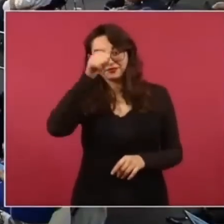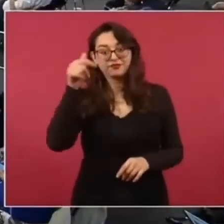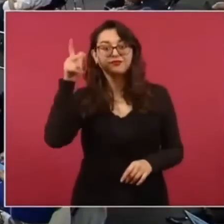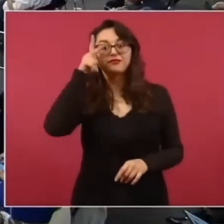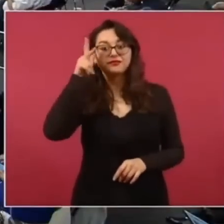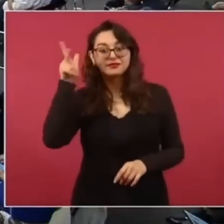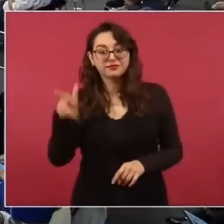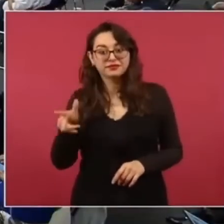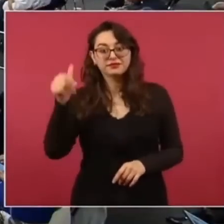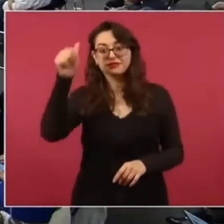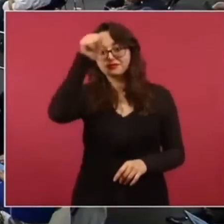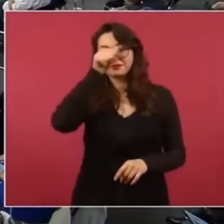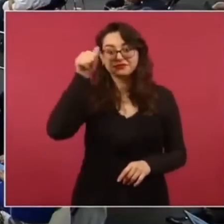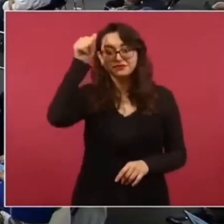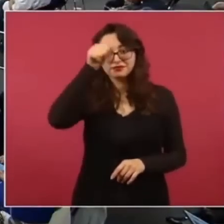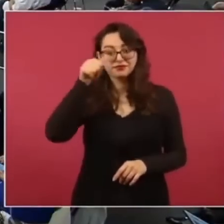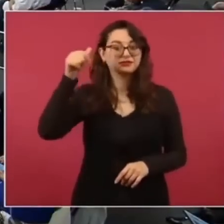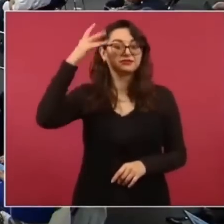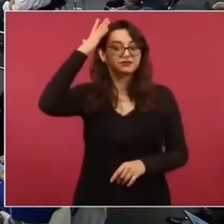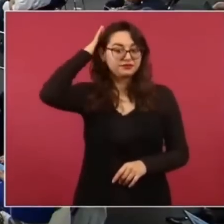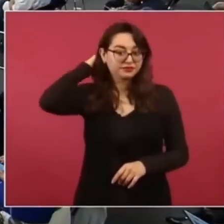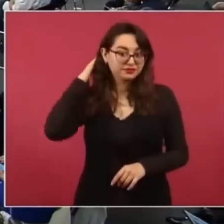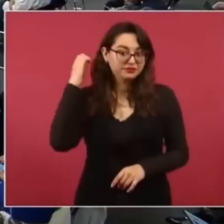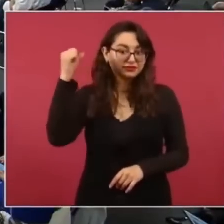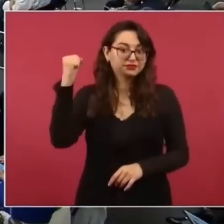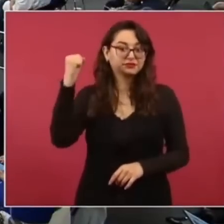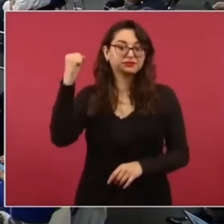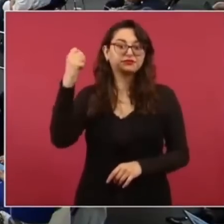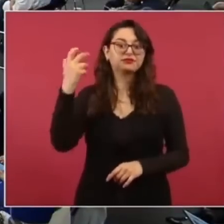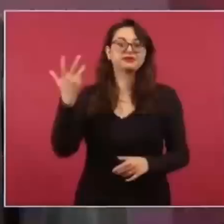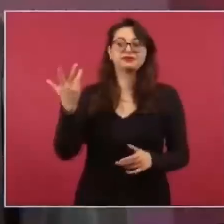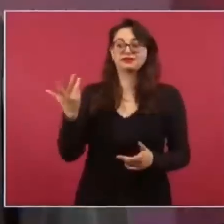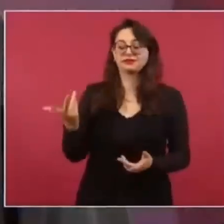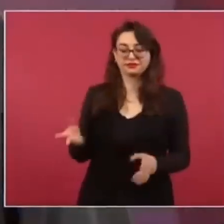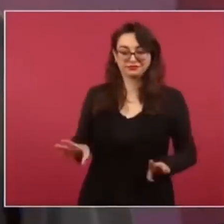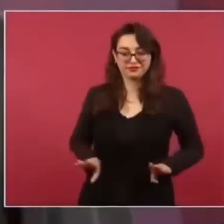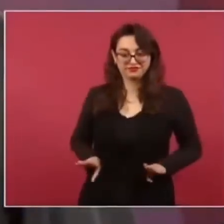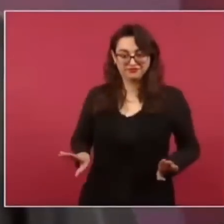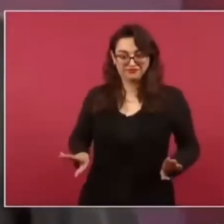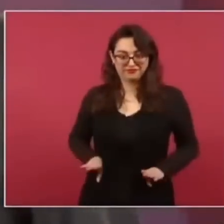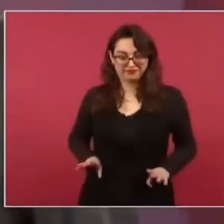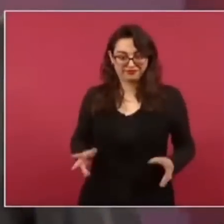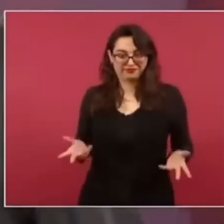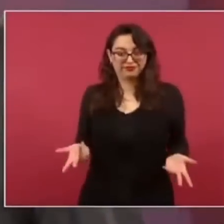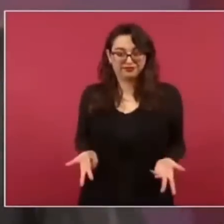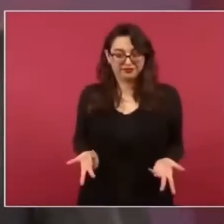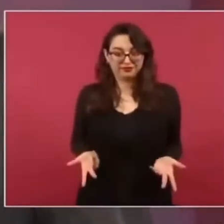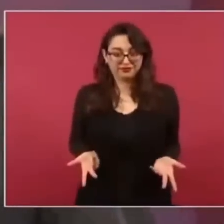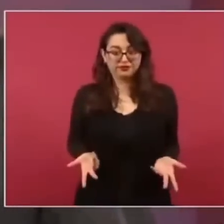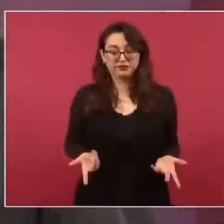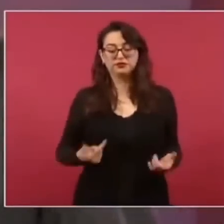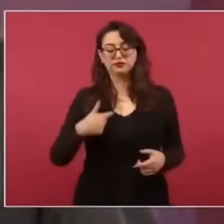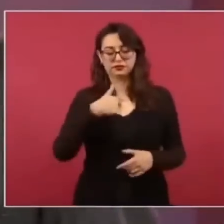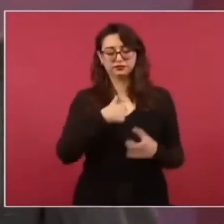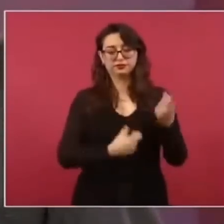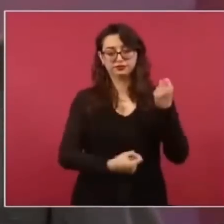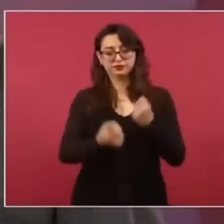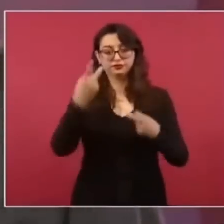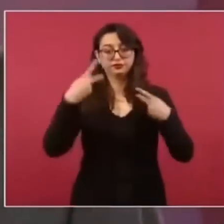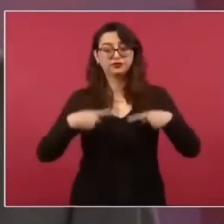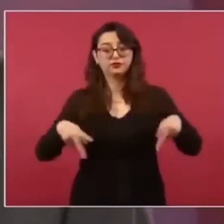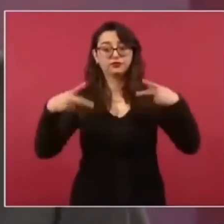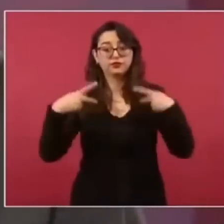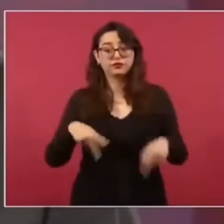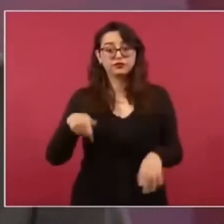Yo le decía a los sacerdotes progresistas, amigos, les